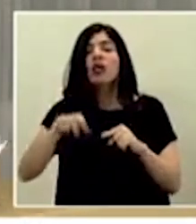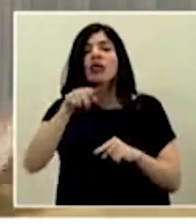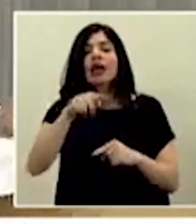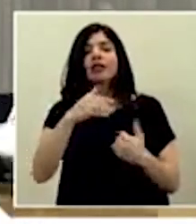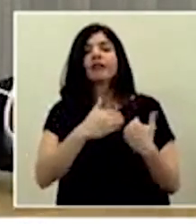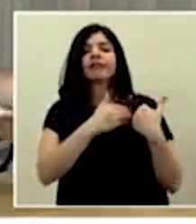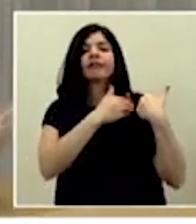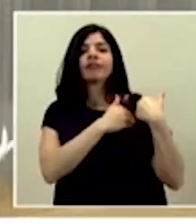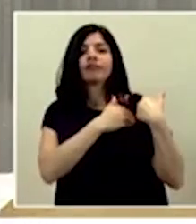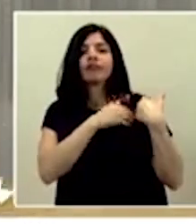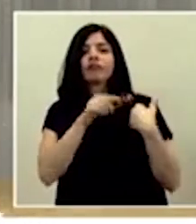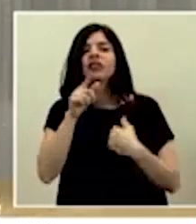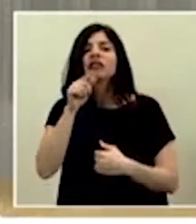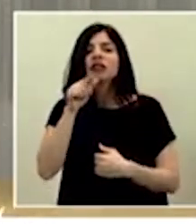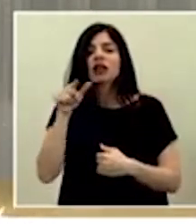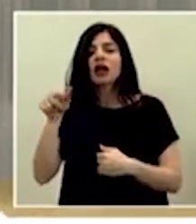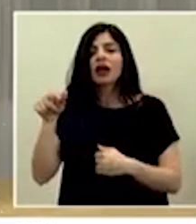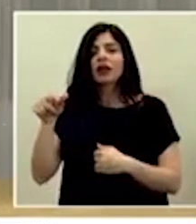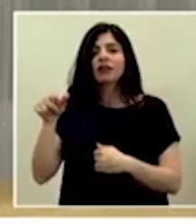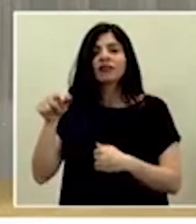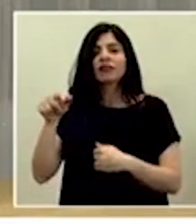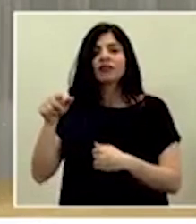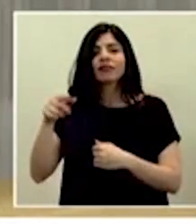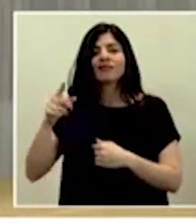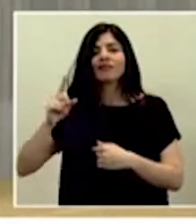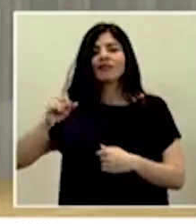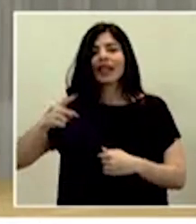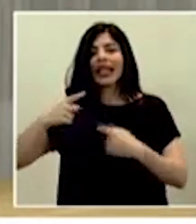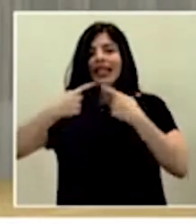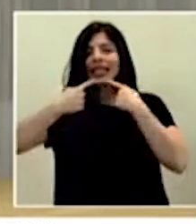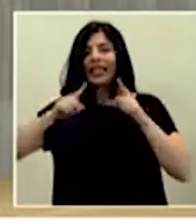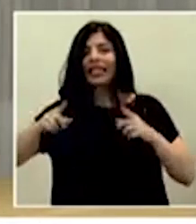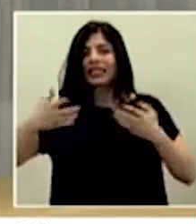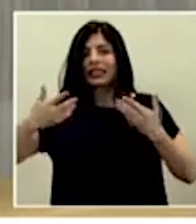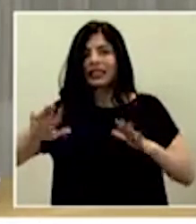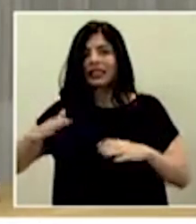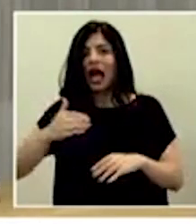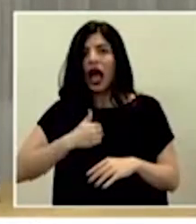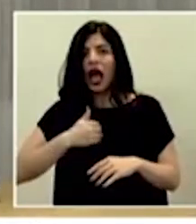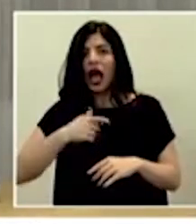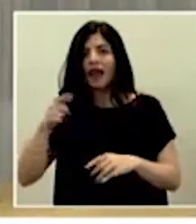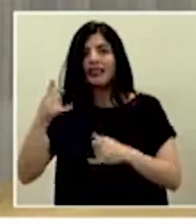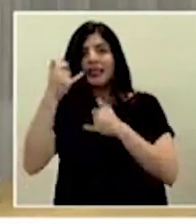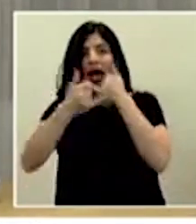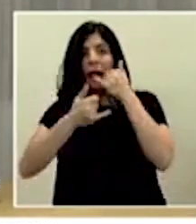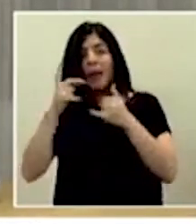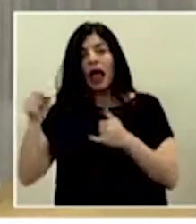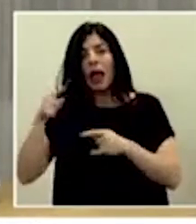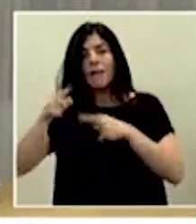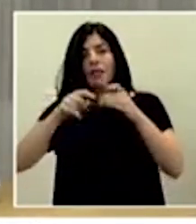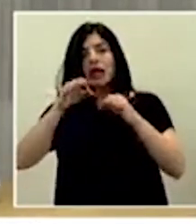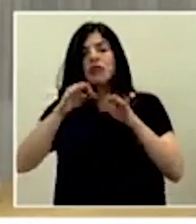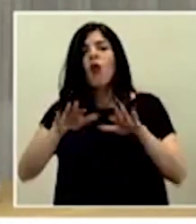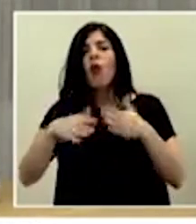acorde a las directrices que le dan con esas llamadas telefónicas.